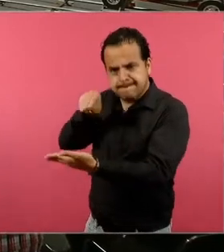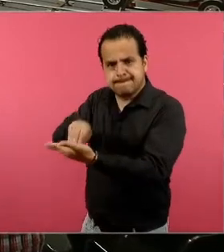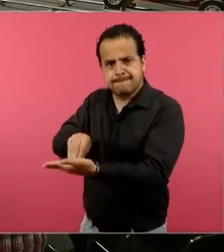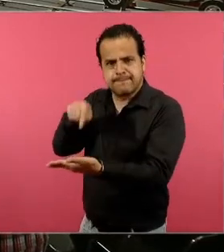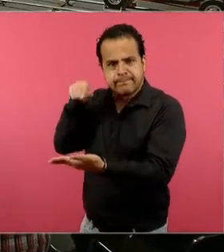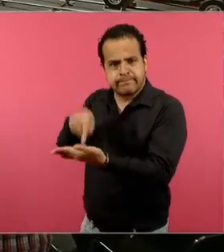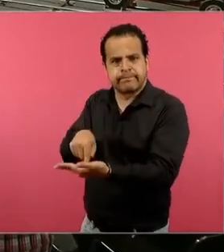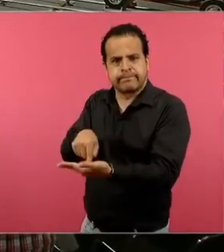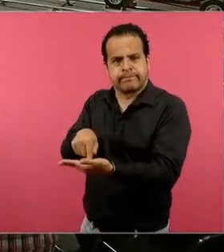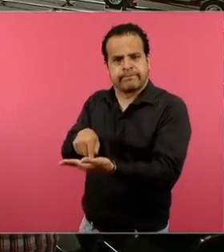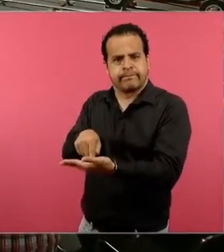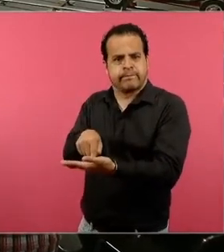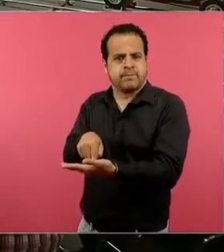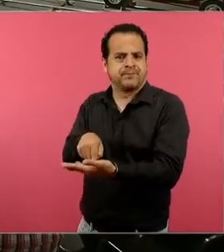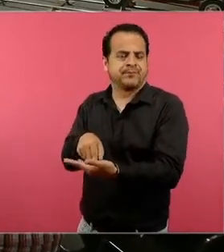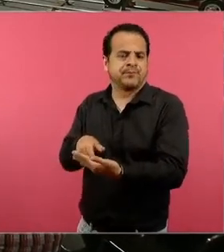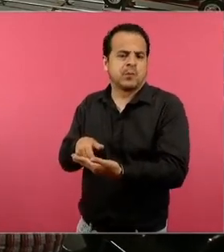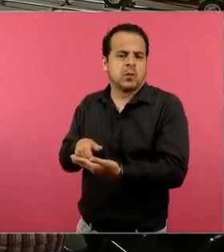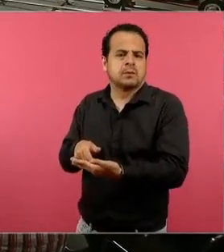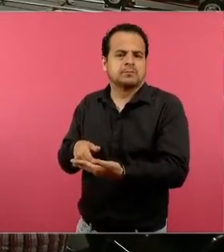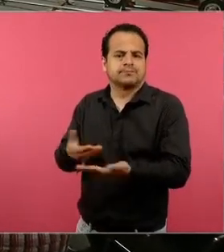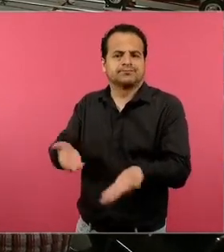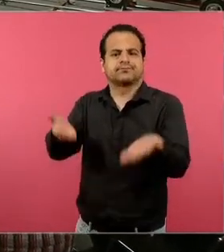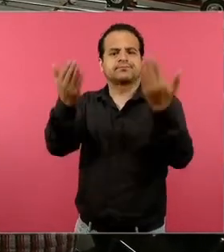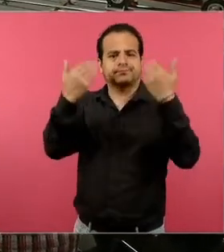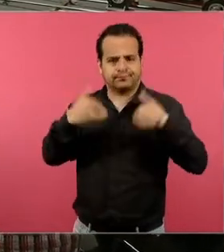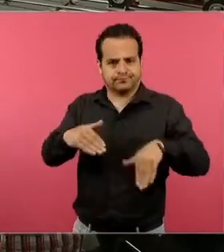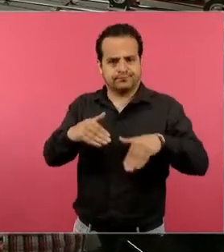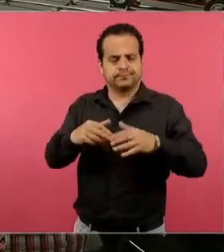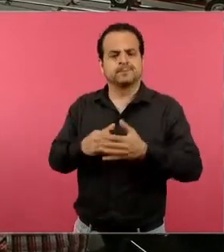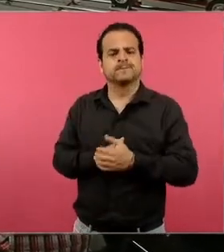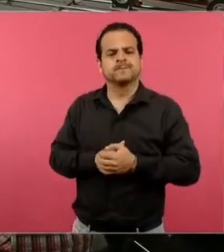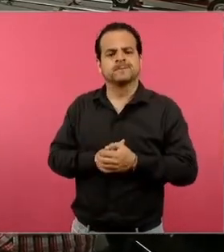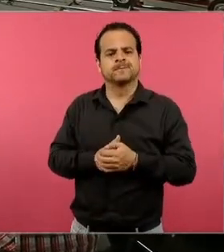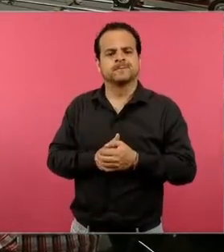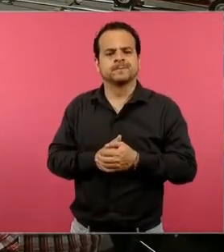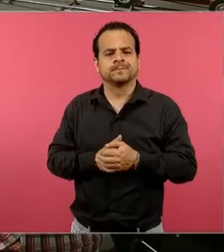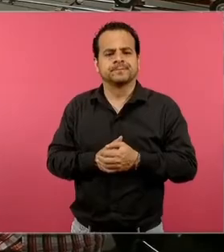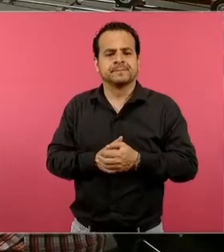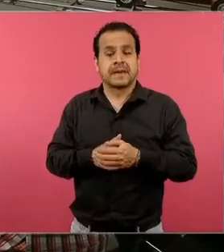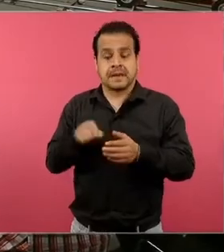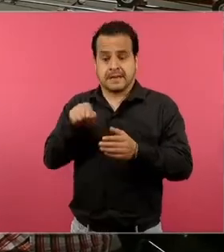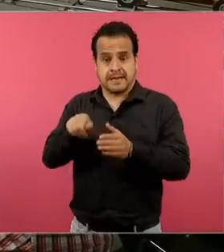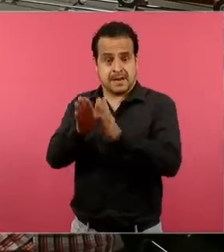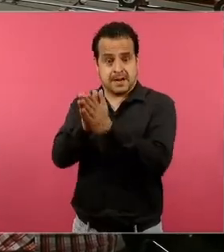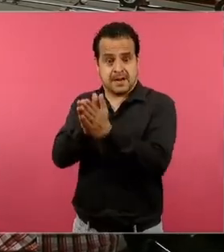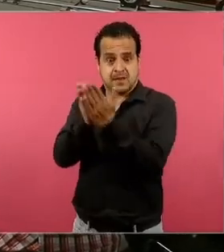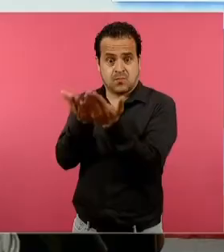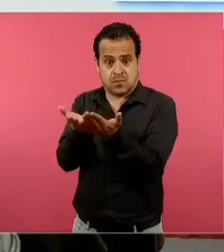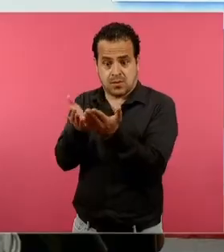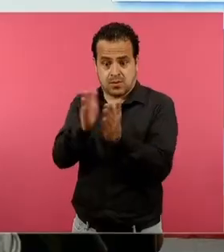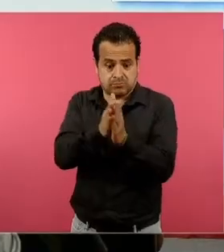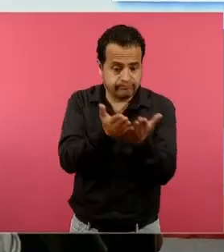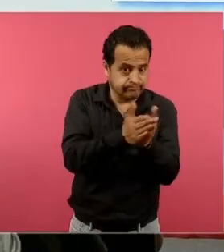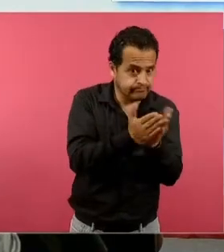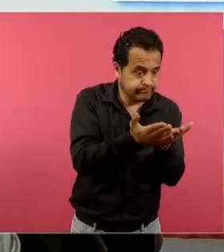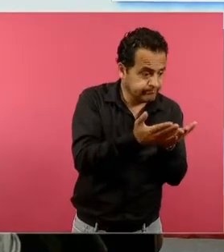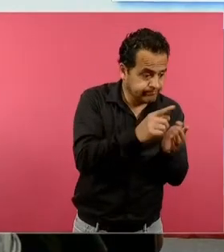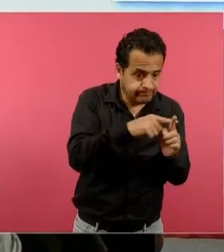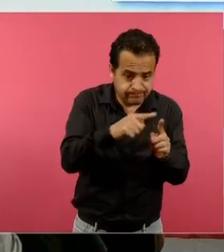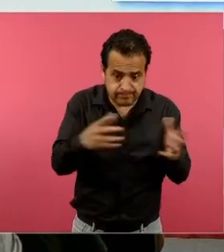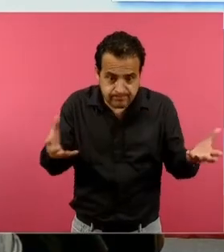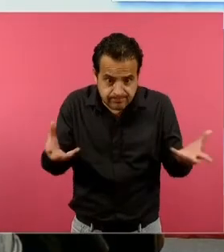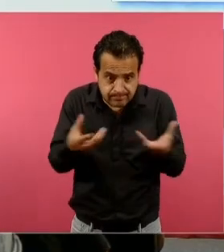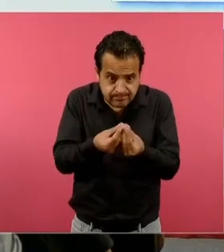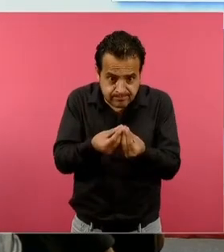Y la que sigue, por favor. Y en ese sentido, la familia de libros de texto propone, o más